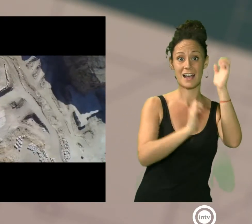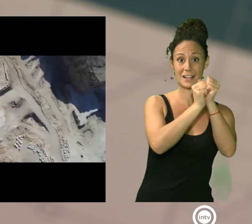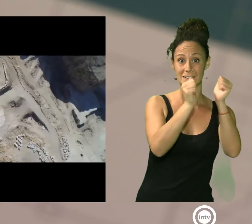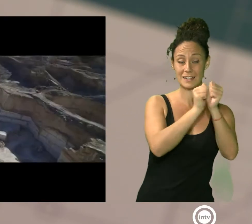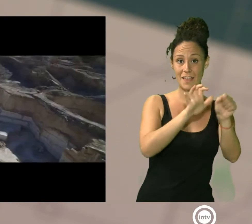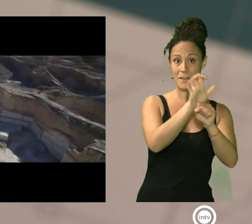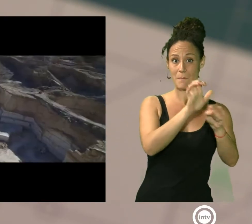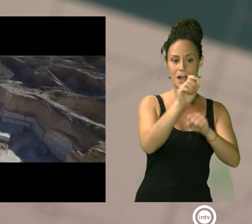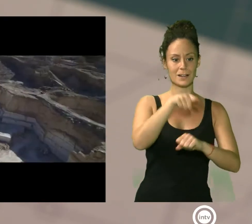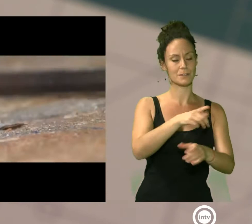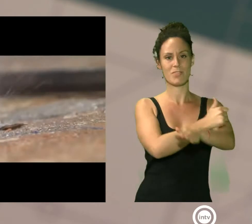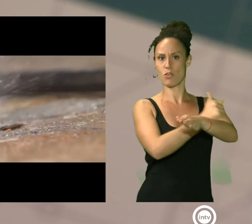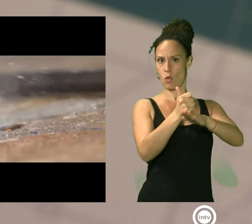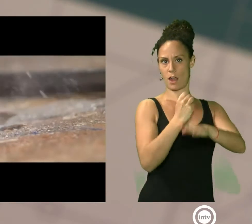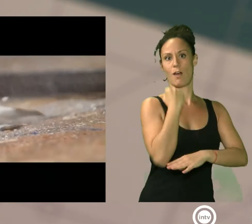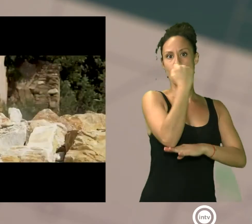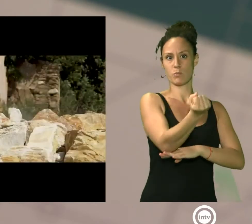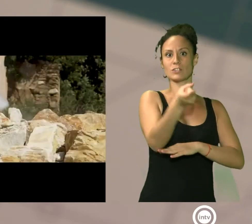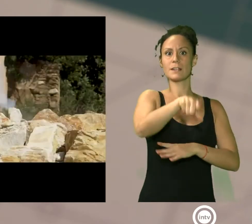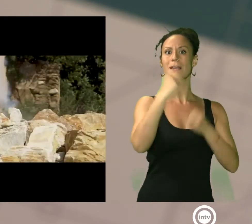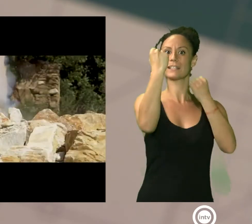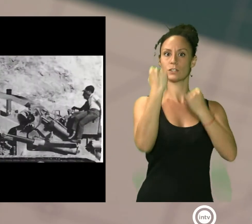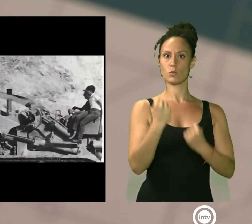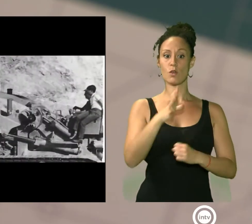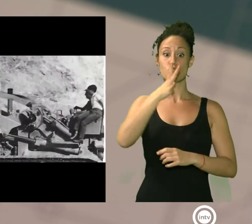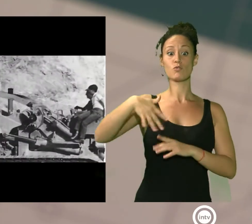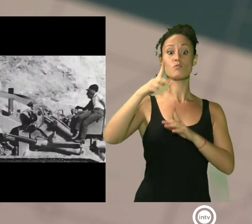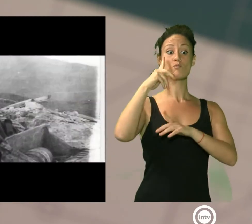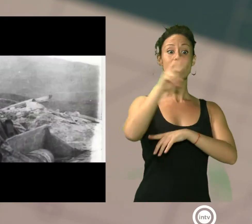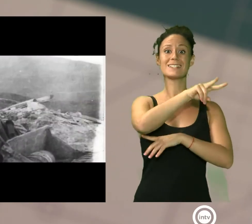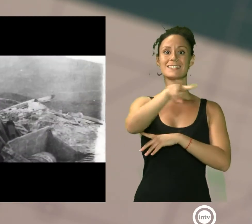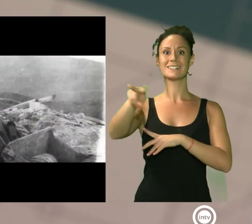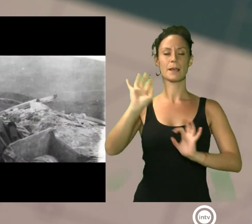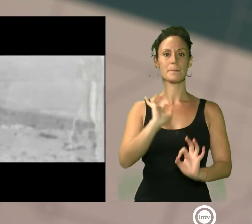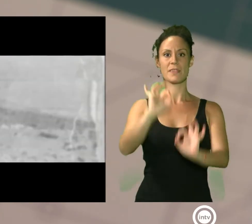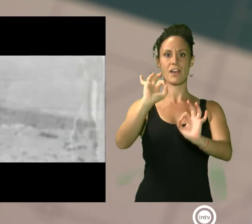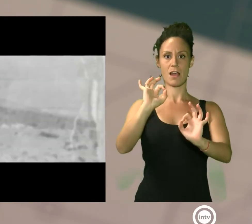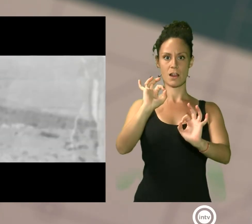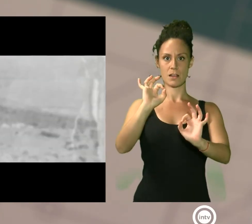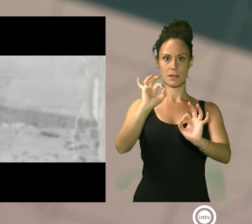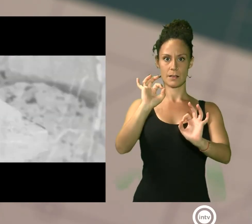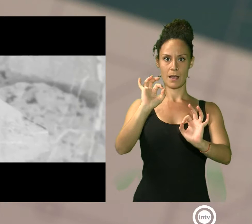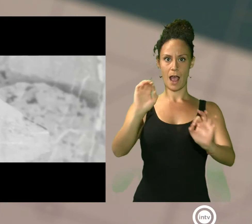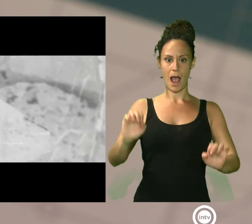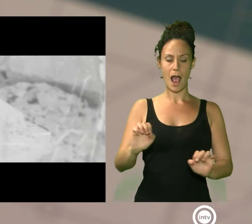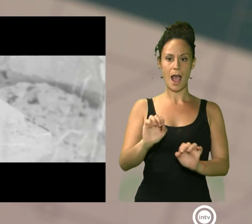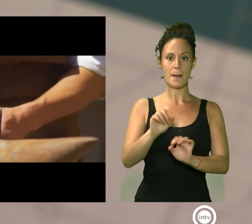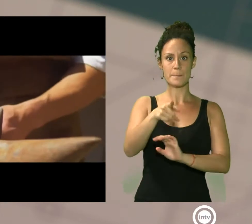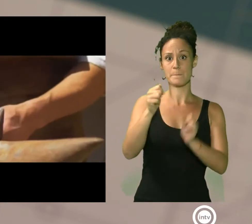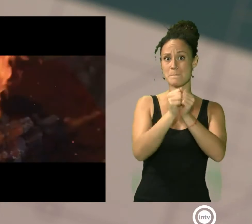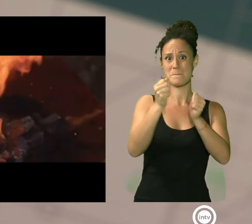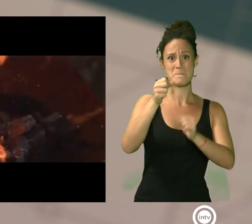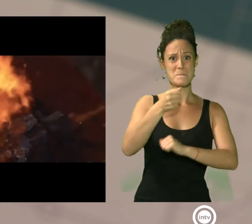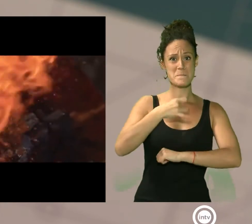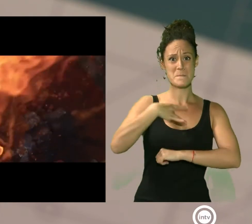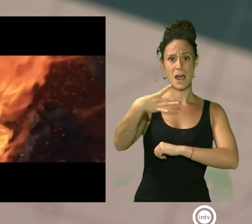ciudadano e institucional. Representa un paisaje singular de explotación a cielo abierto del mármol desde tiempos remotos.